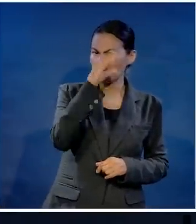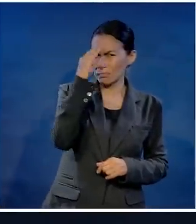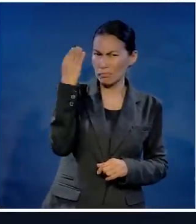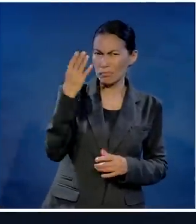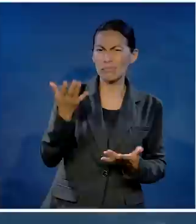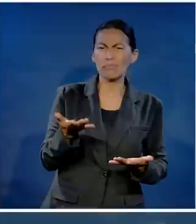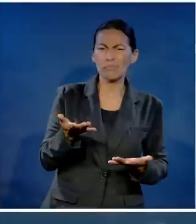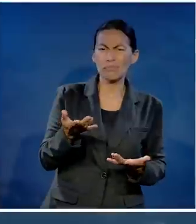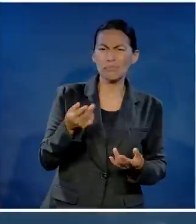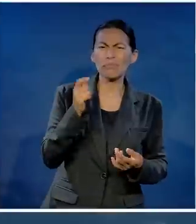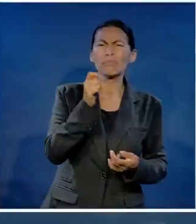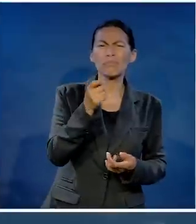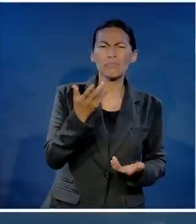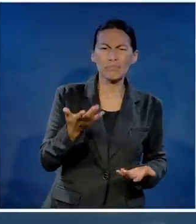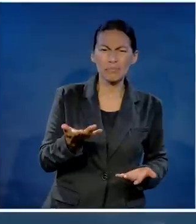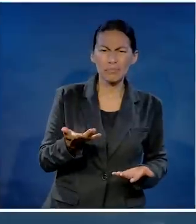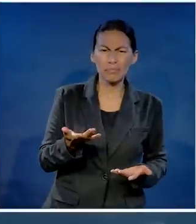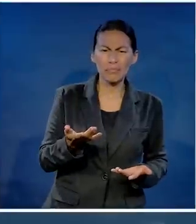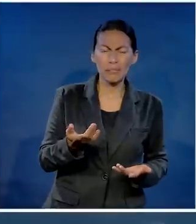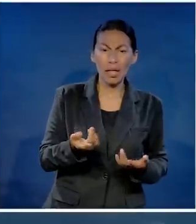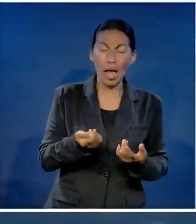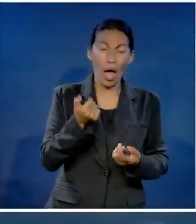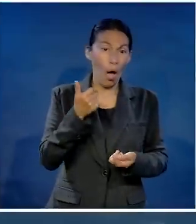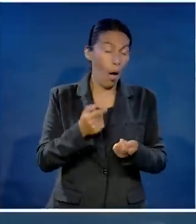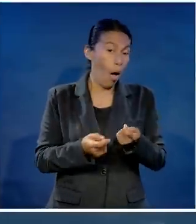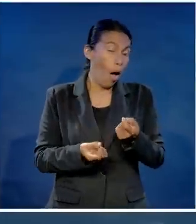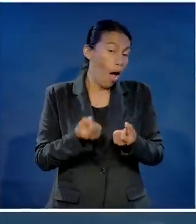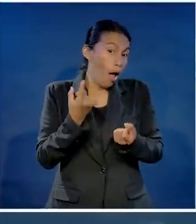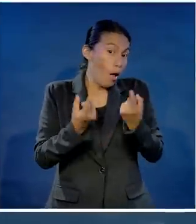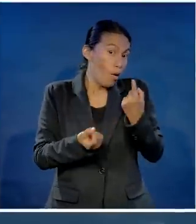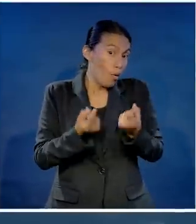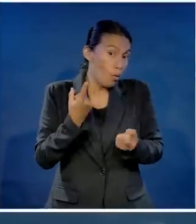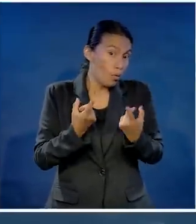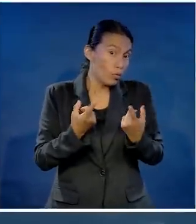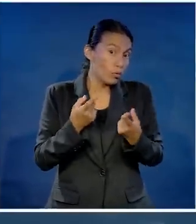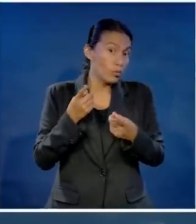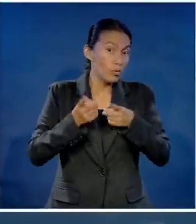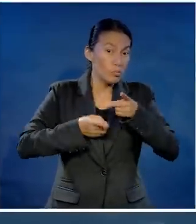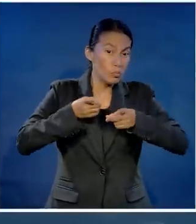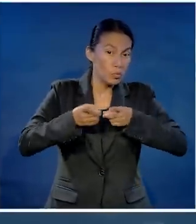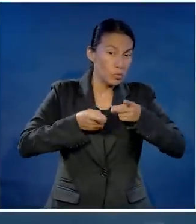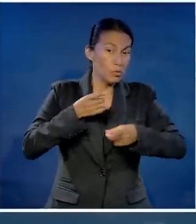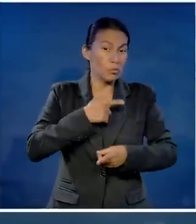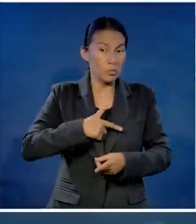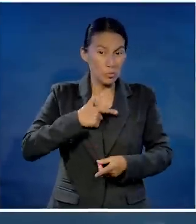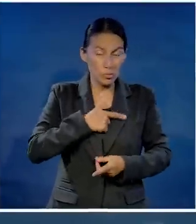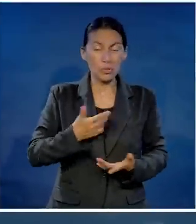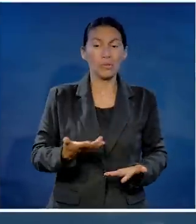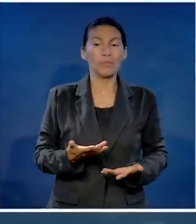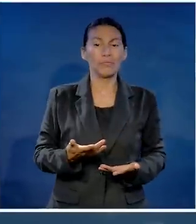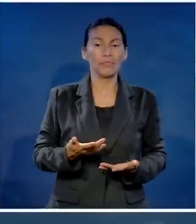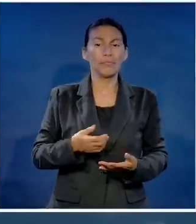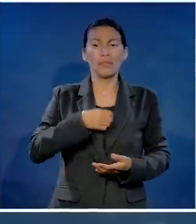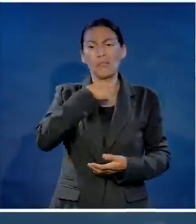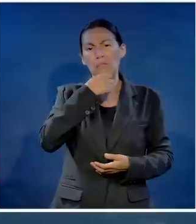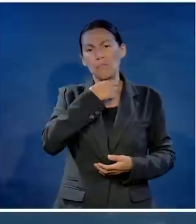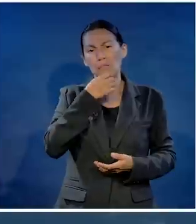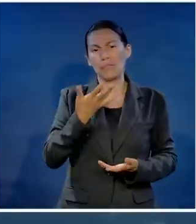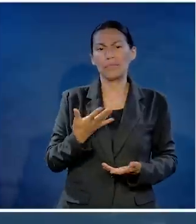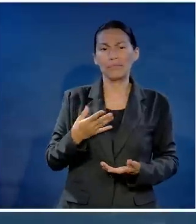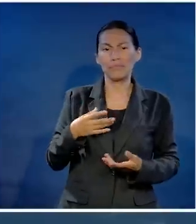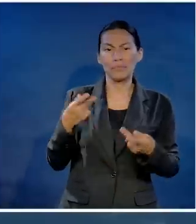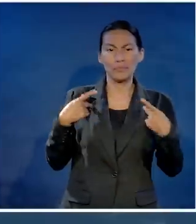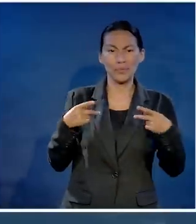Para muchos no les dirá nada. Para los que somos ya un poquito de ad unos años y seguimos de pronto el deporte,